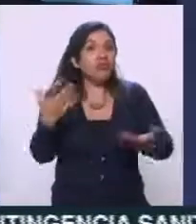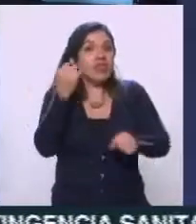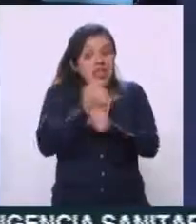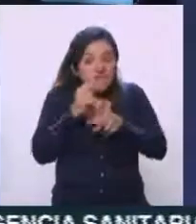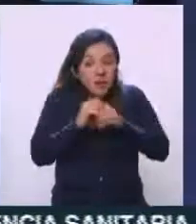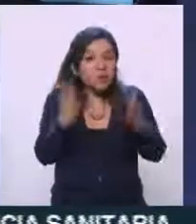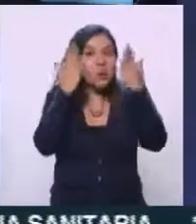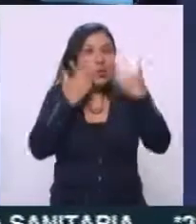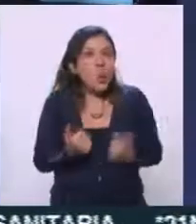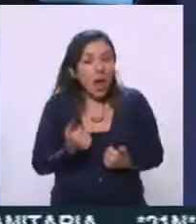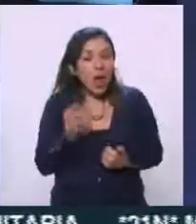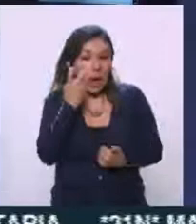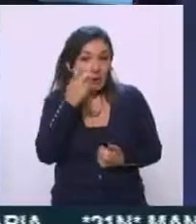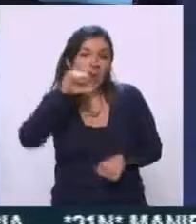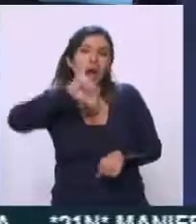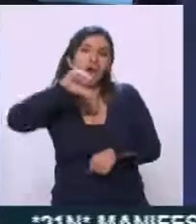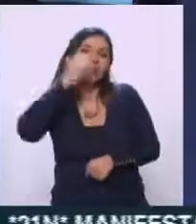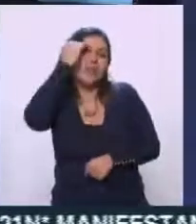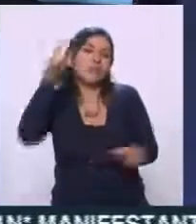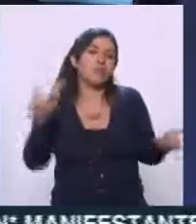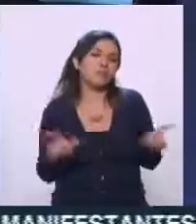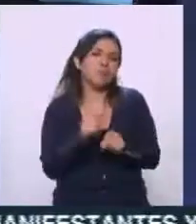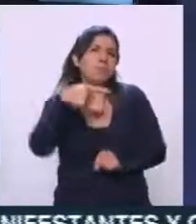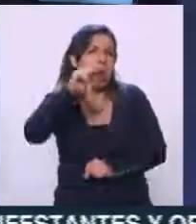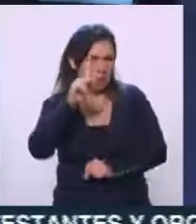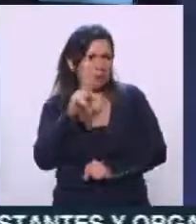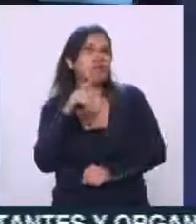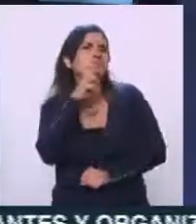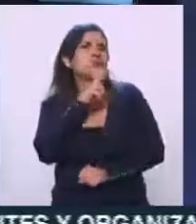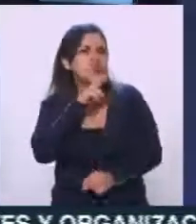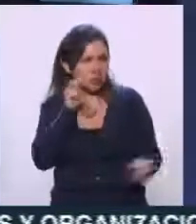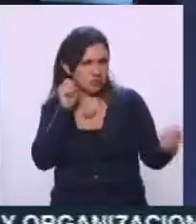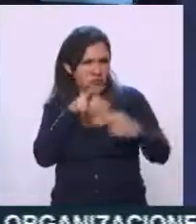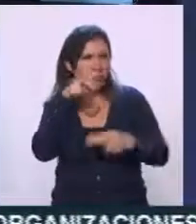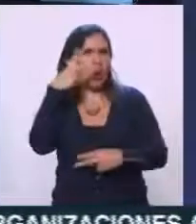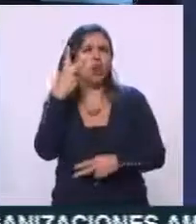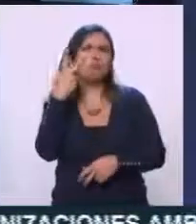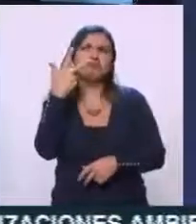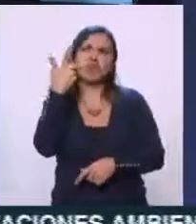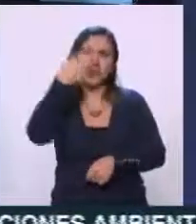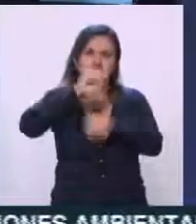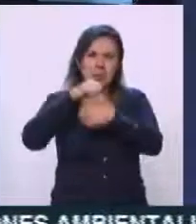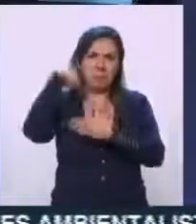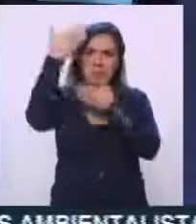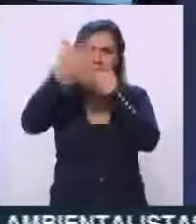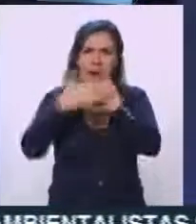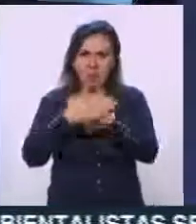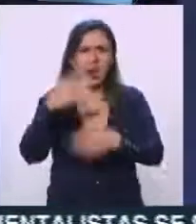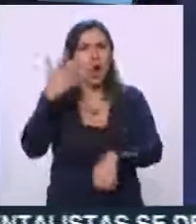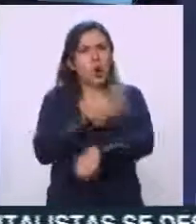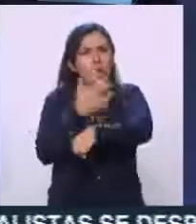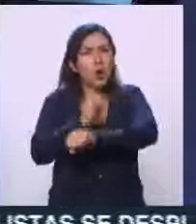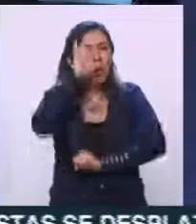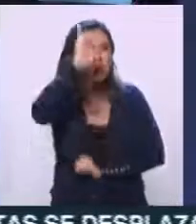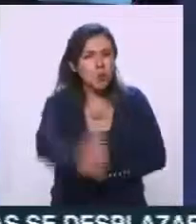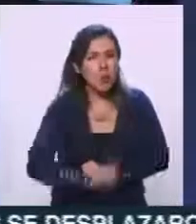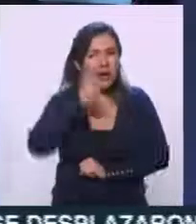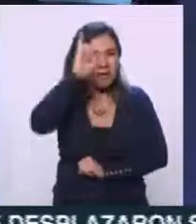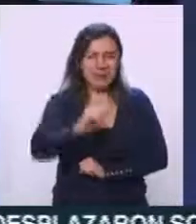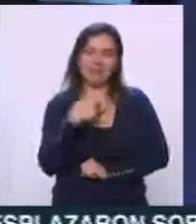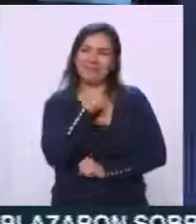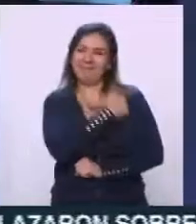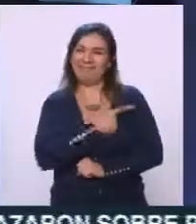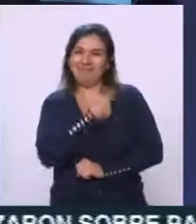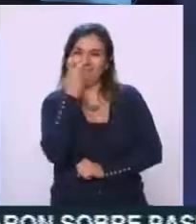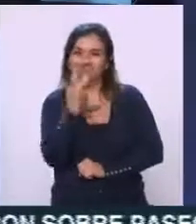desinformación, hoy se nos acabó el tiempo, pero te espero aquí, en ocho días vas a estar acompañándonos todos los jueves, eso me da muchísimo gusto